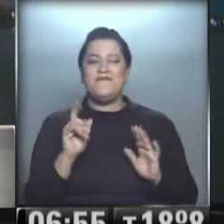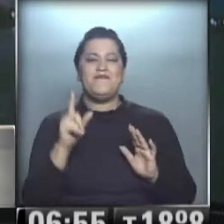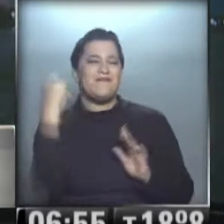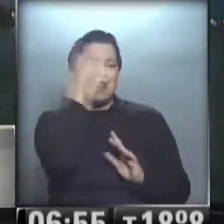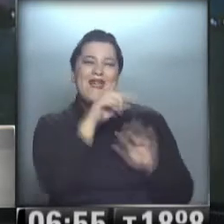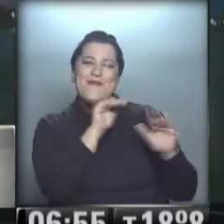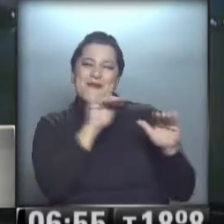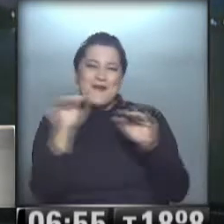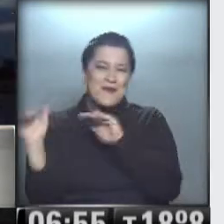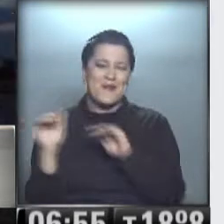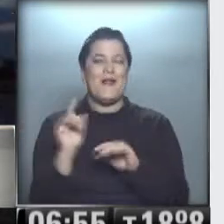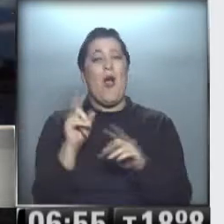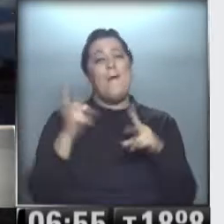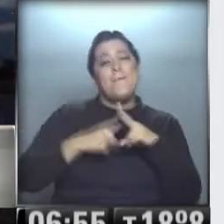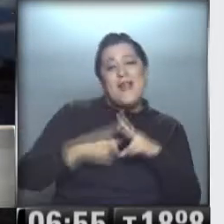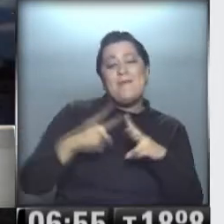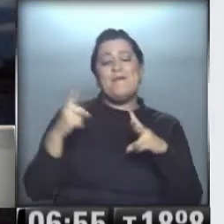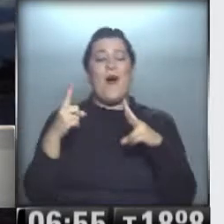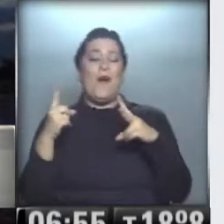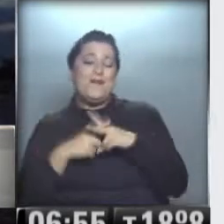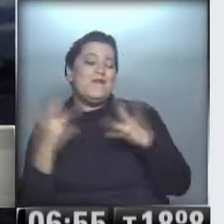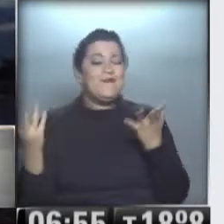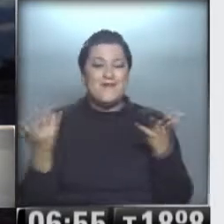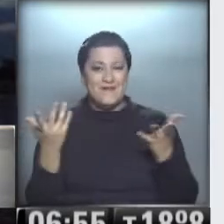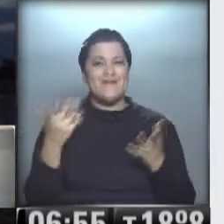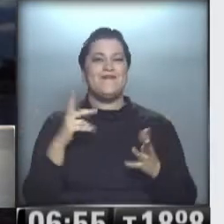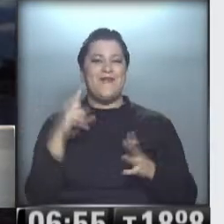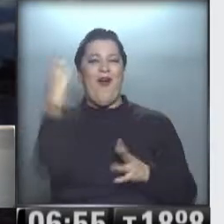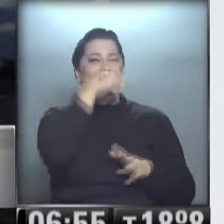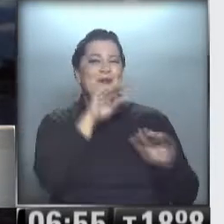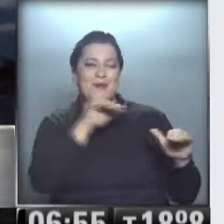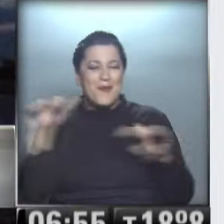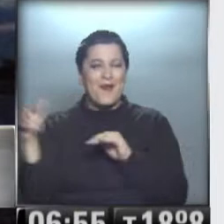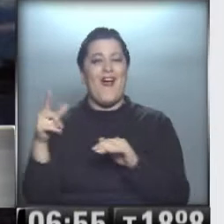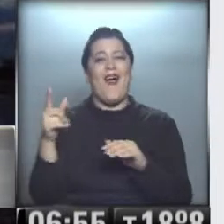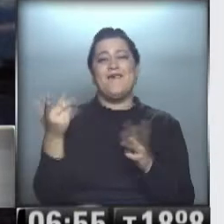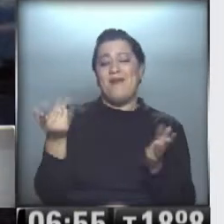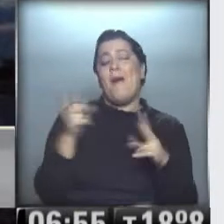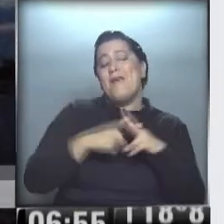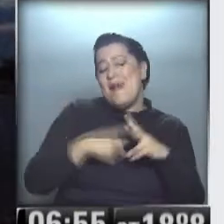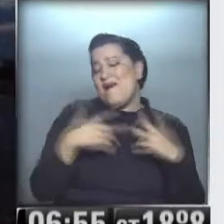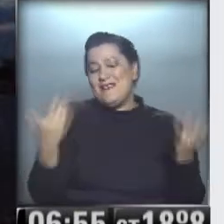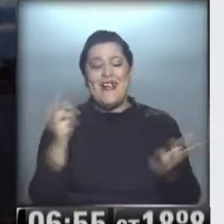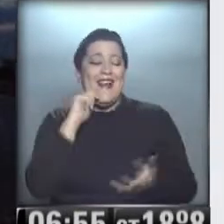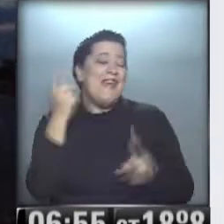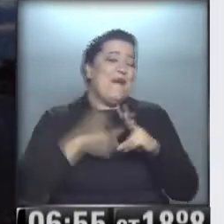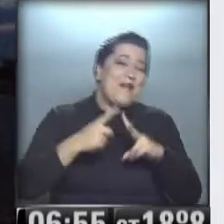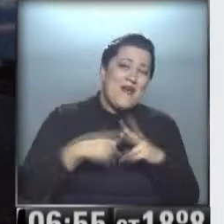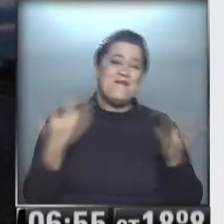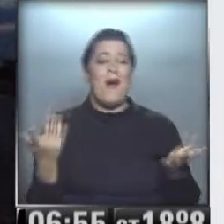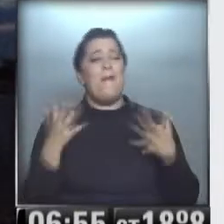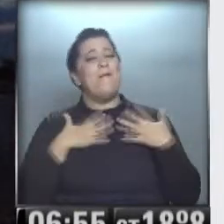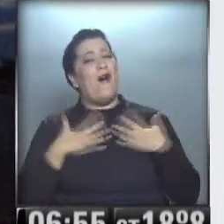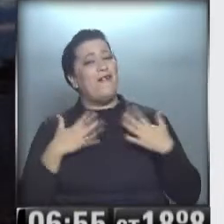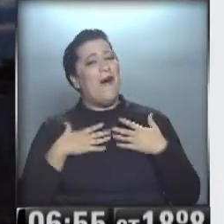carita. Tenés razón. primos, primos, hermanos. Gracias, me están maltratando. tiene ganas, que sean primos, son primos. Qué lindos los primos. Ale, por favor, no